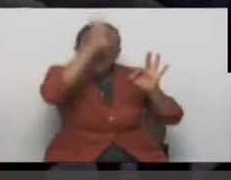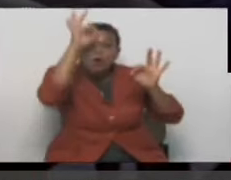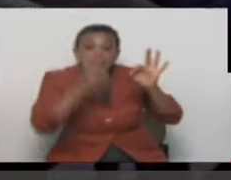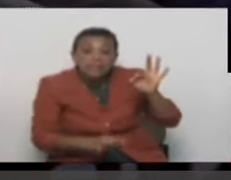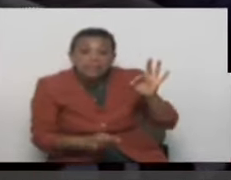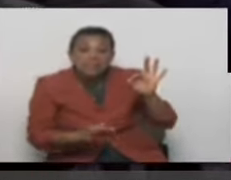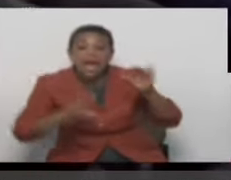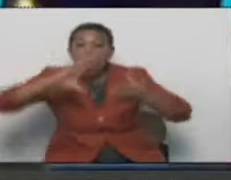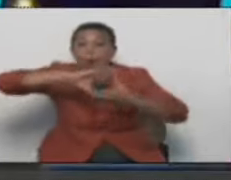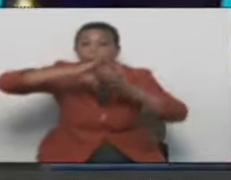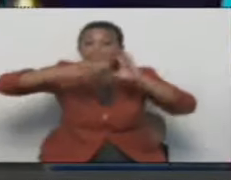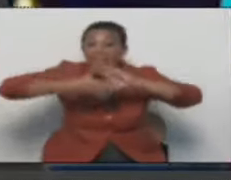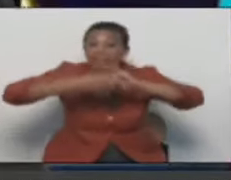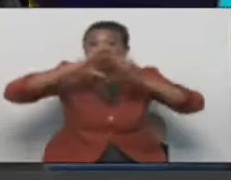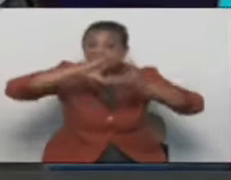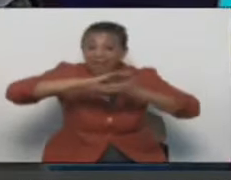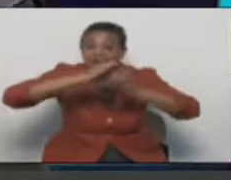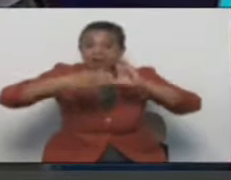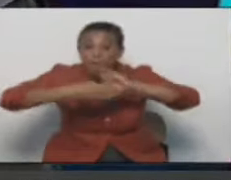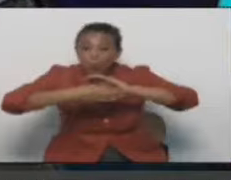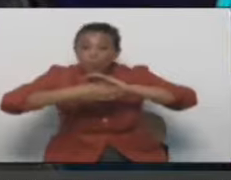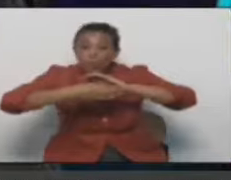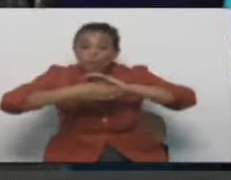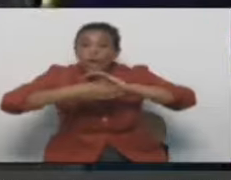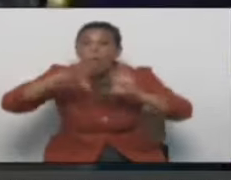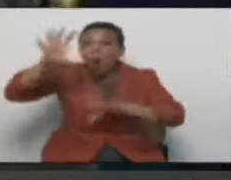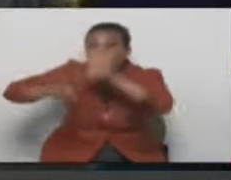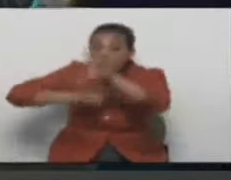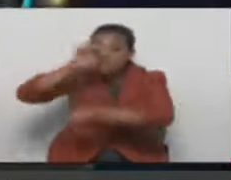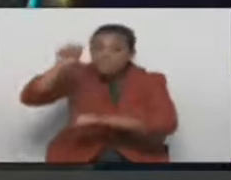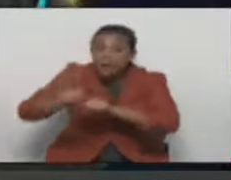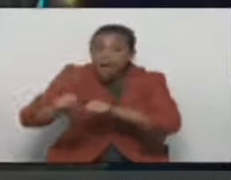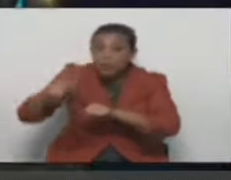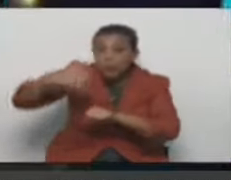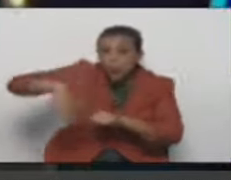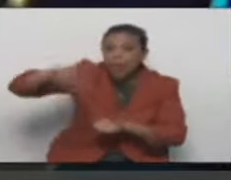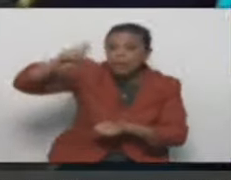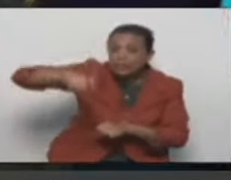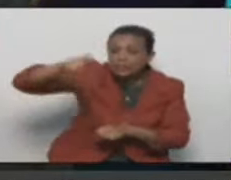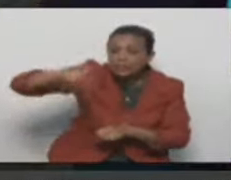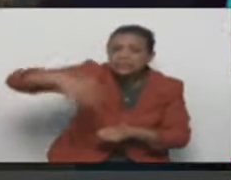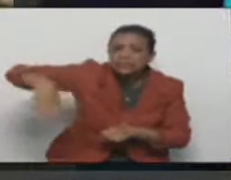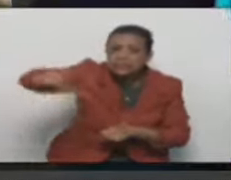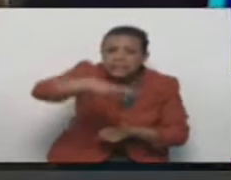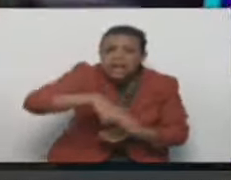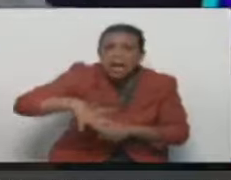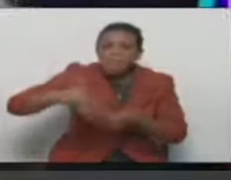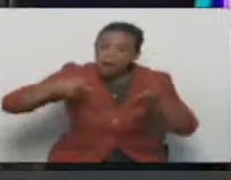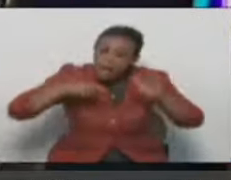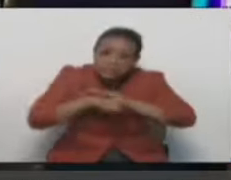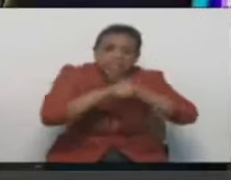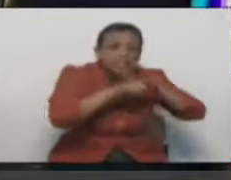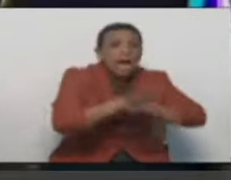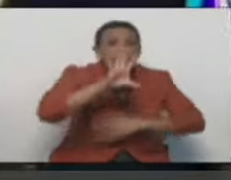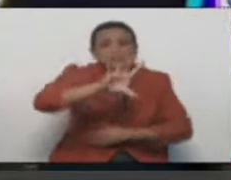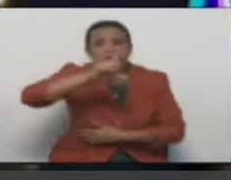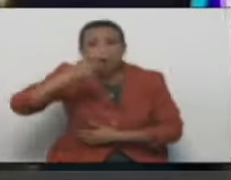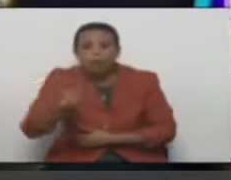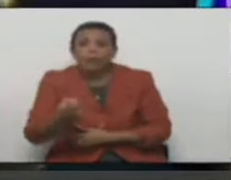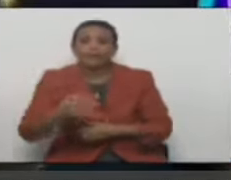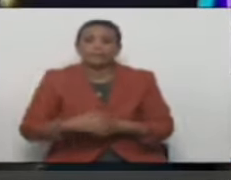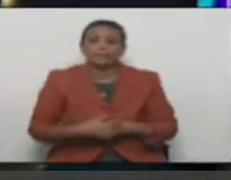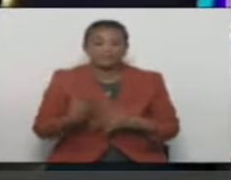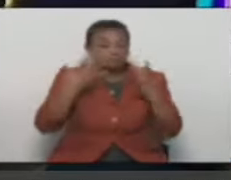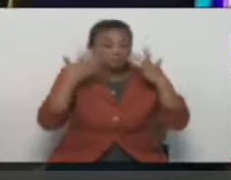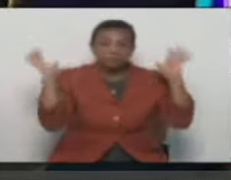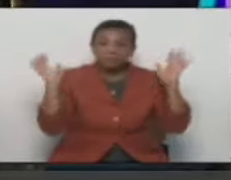Conatel a comprar la porción de espectro que ellos necesitan para acceder al 5G. Es muy sencillo.